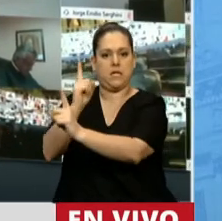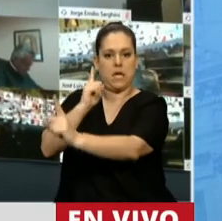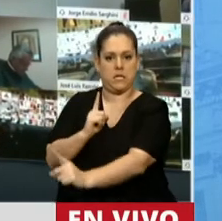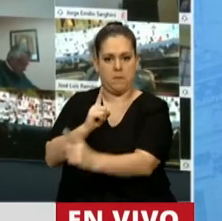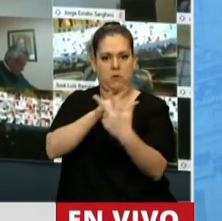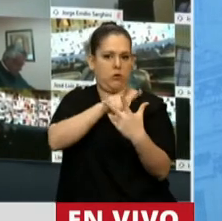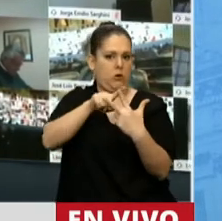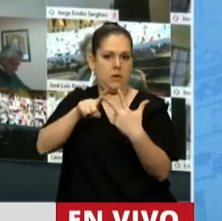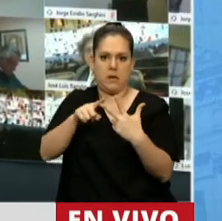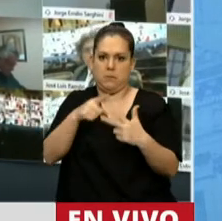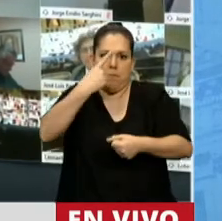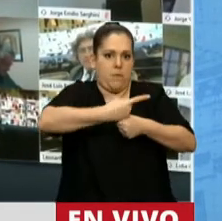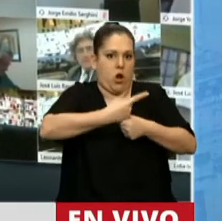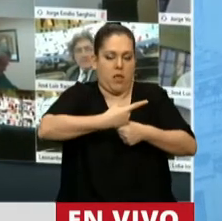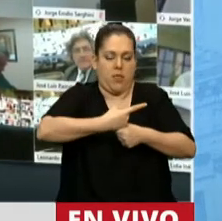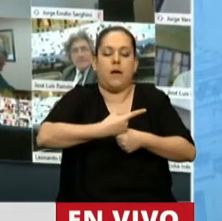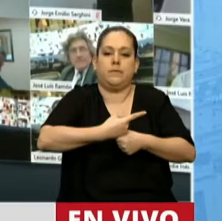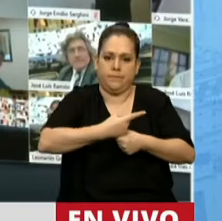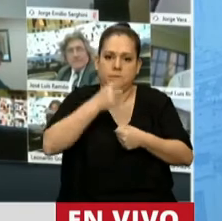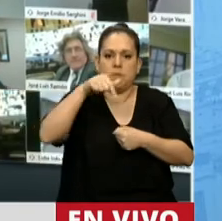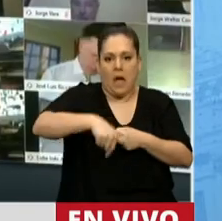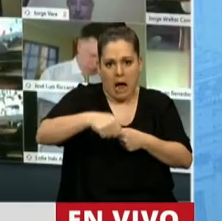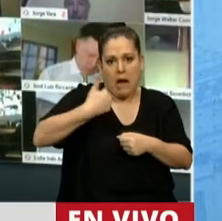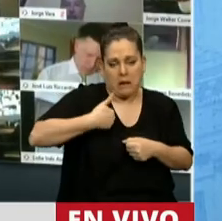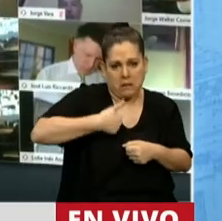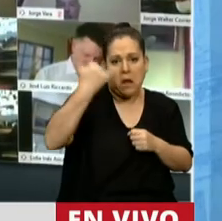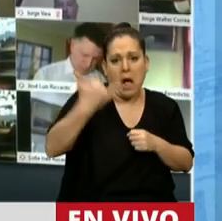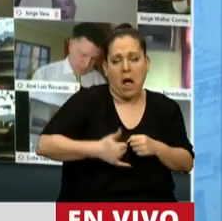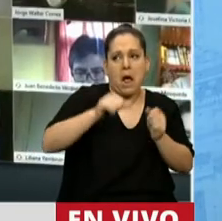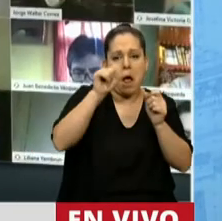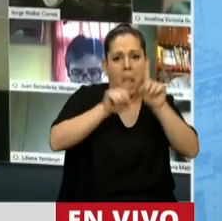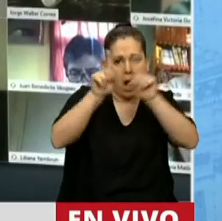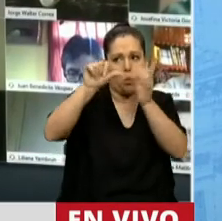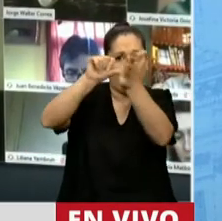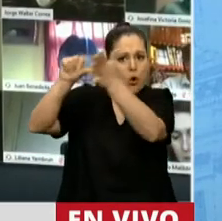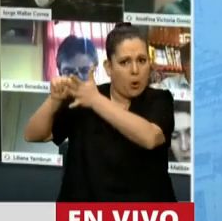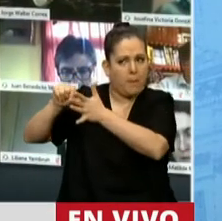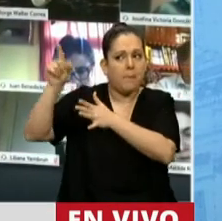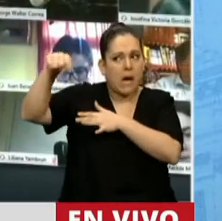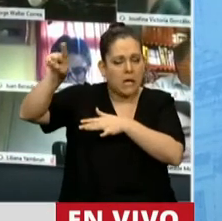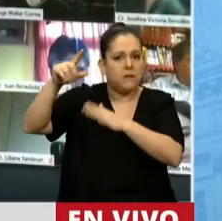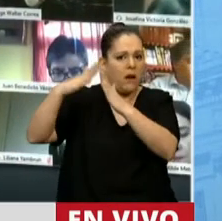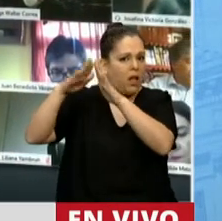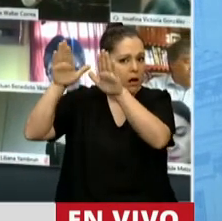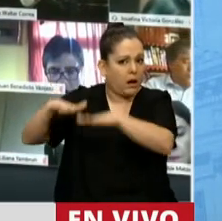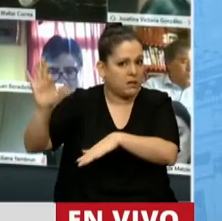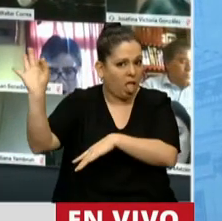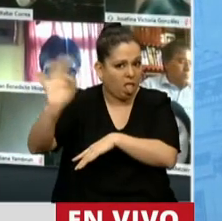como sucede en todos lados y aún en aquellos países que no tomaron las mismas medidas de aislamiento,